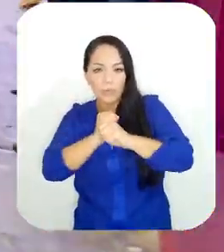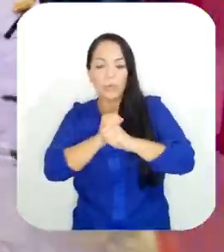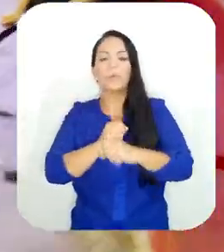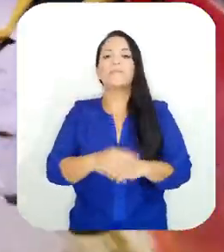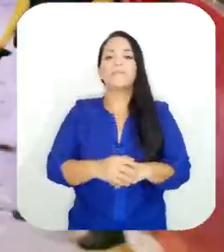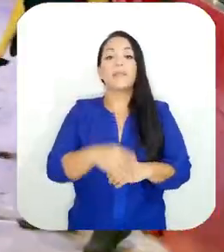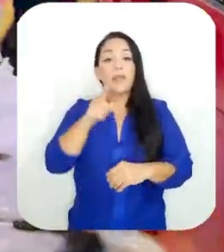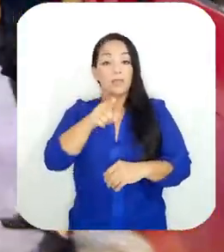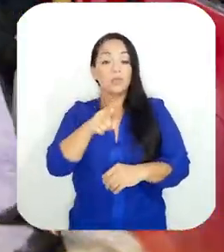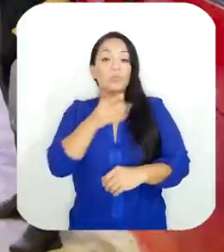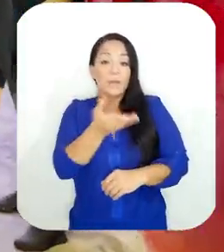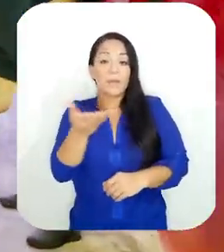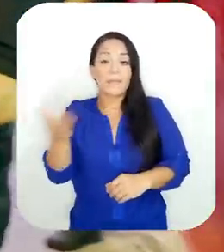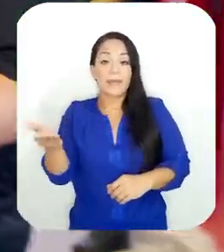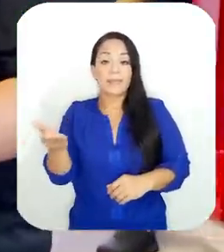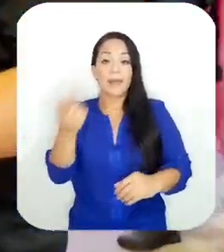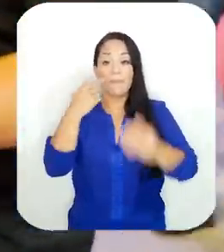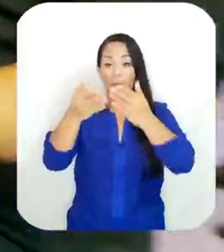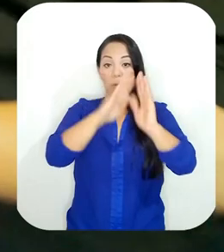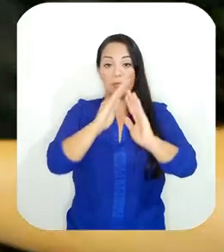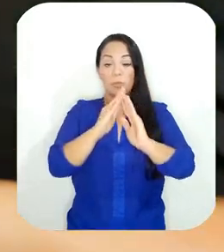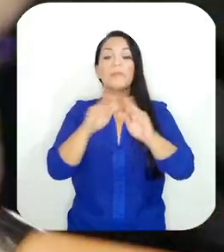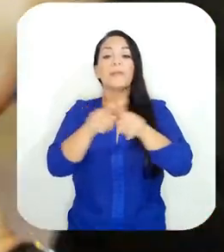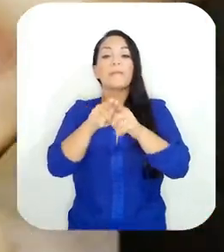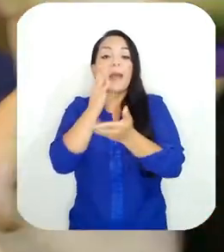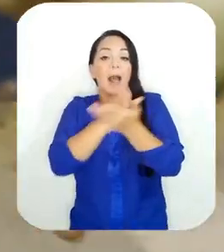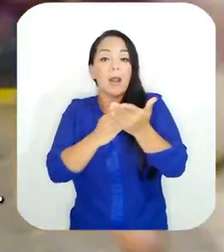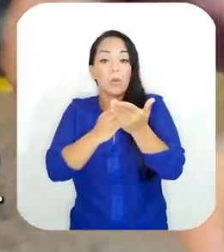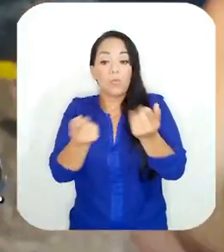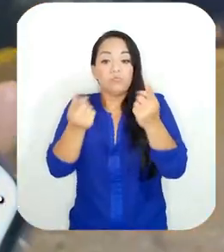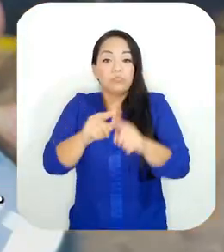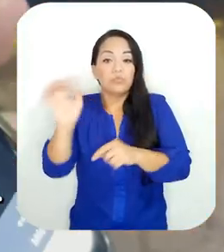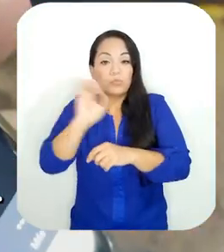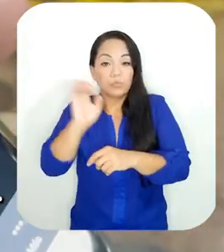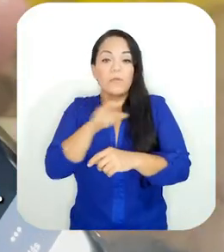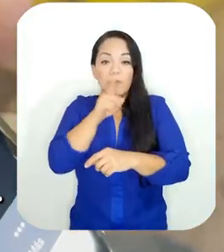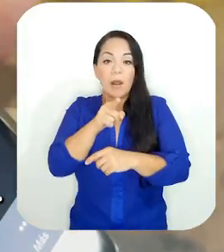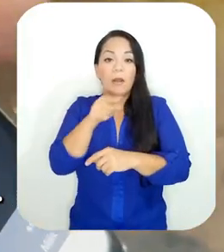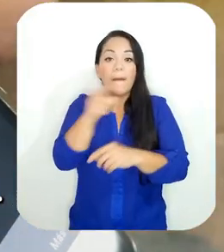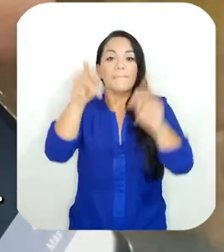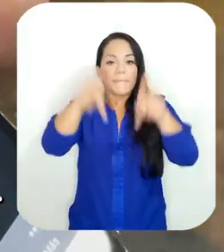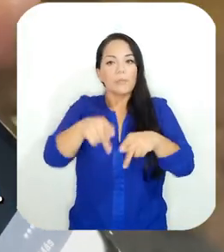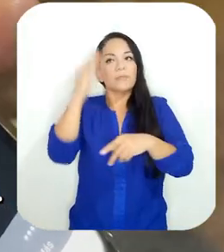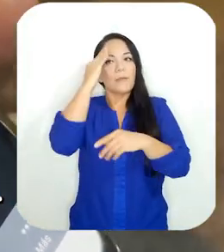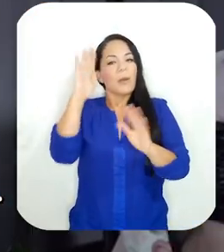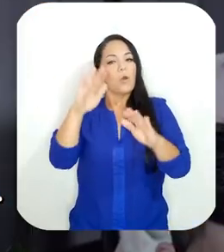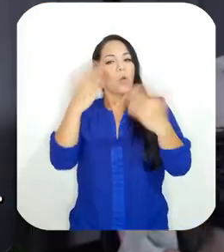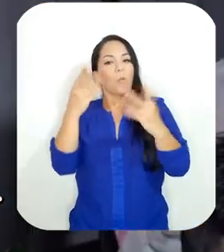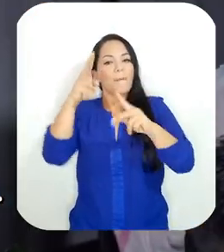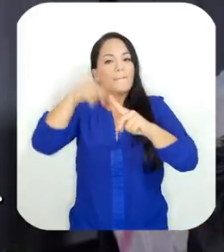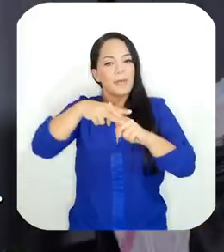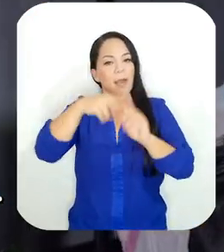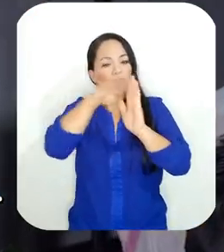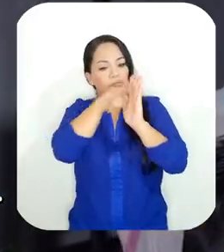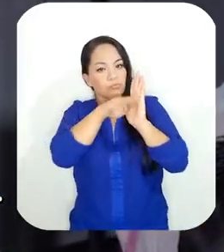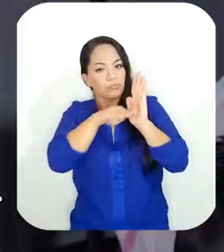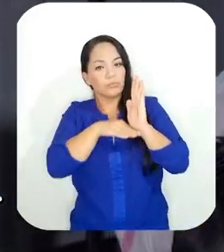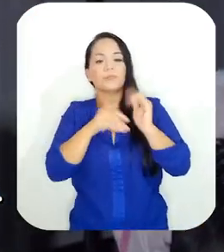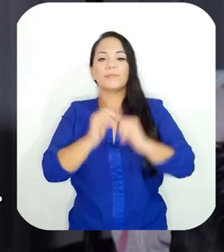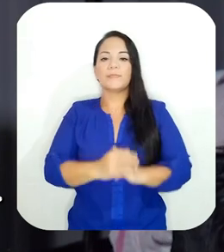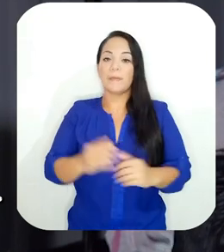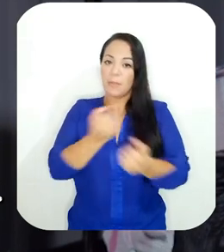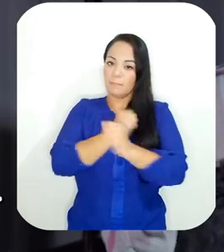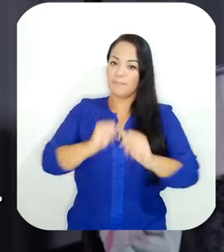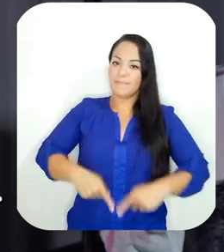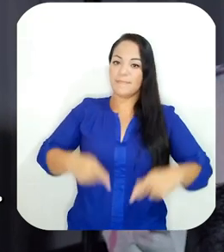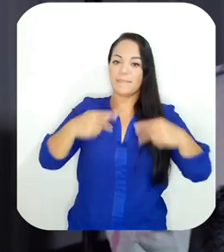le brinda una herramienta a la población para que, en caso de presentarse en una emergencia real, sepa aplicar los conocimientos y poner a salvo